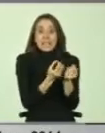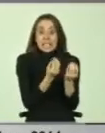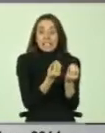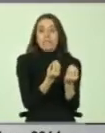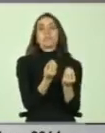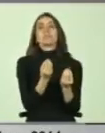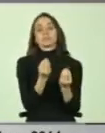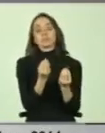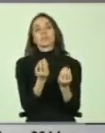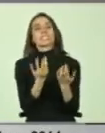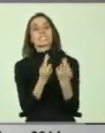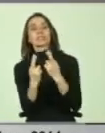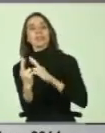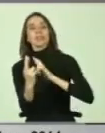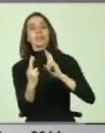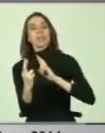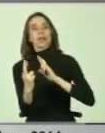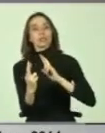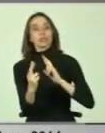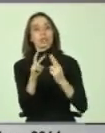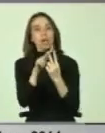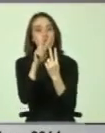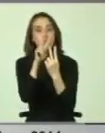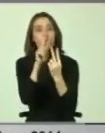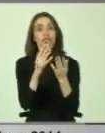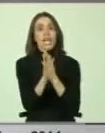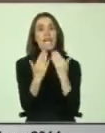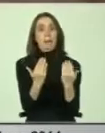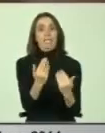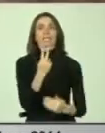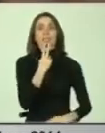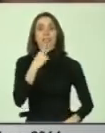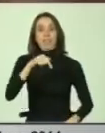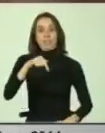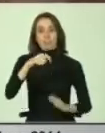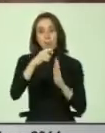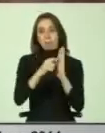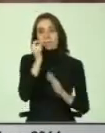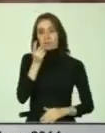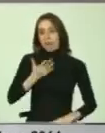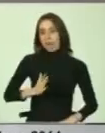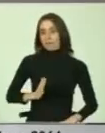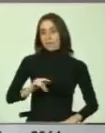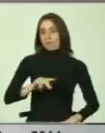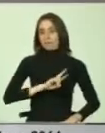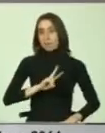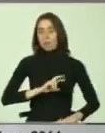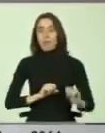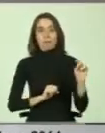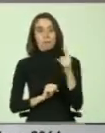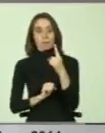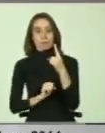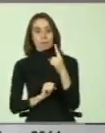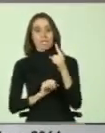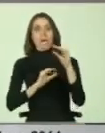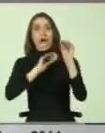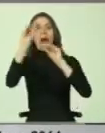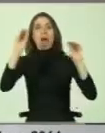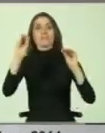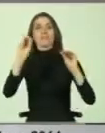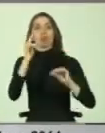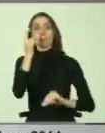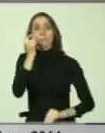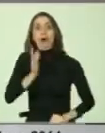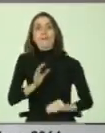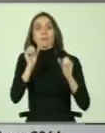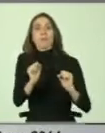con dos emergencias que nosotros hemos vivido durante el mes de abril en la ciudad de Valparaíso. La primera es la alarma preventiva de tsunami del 1